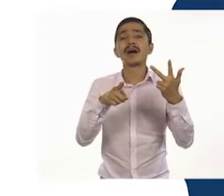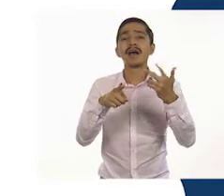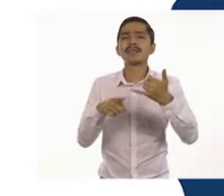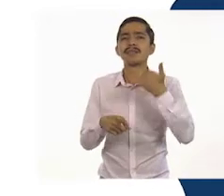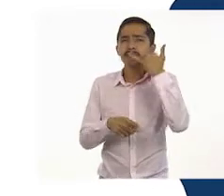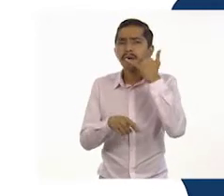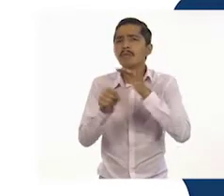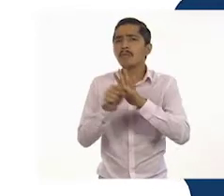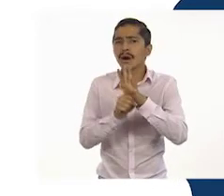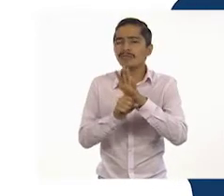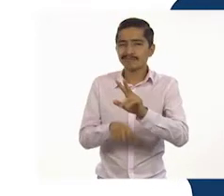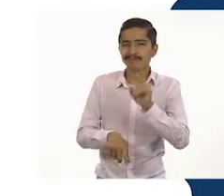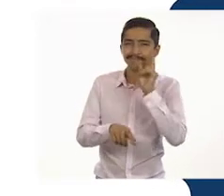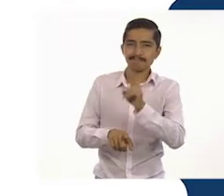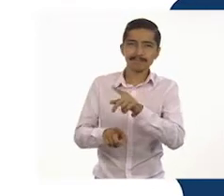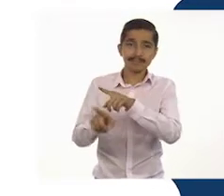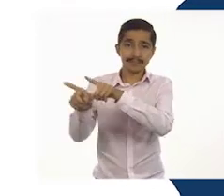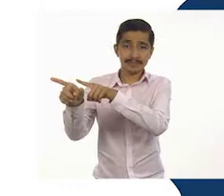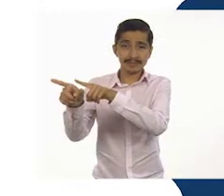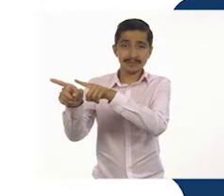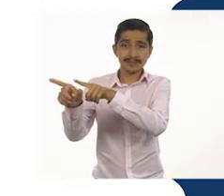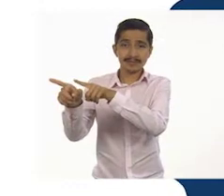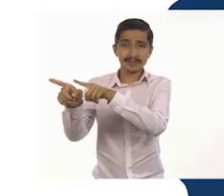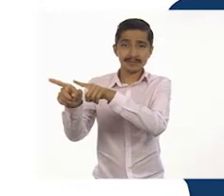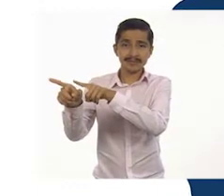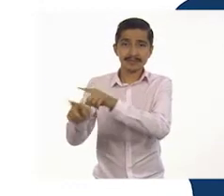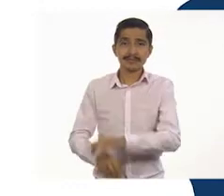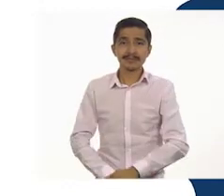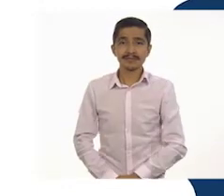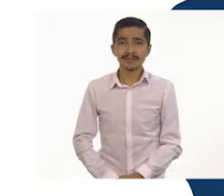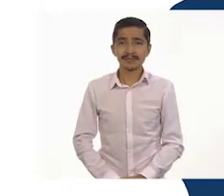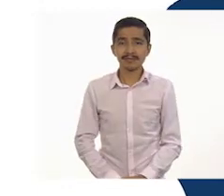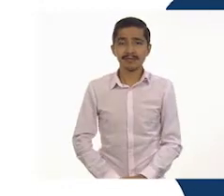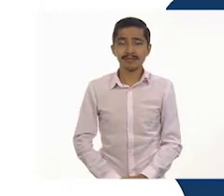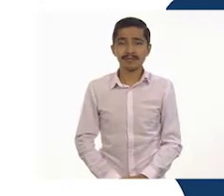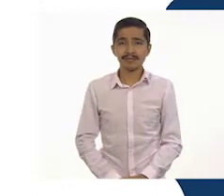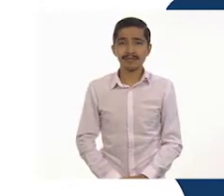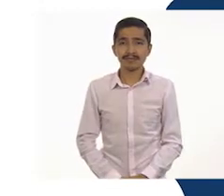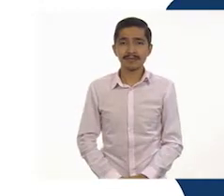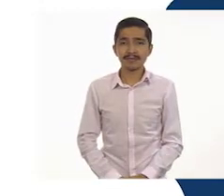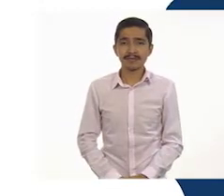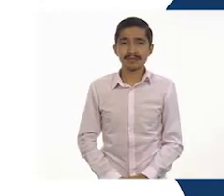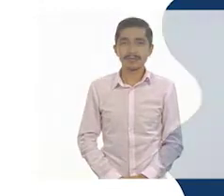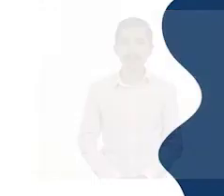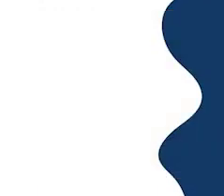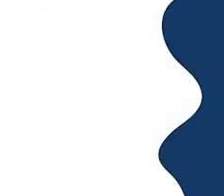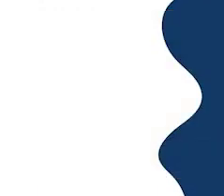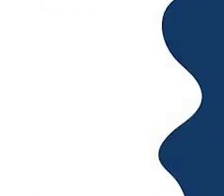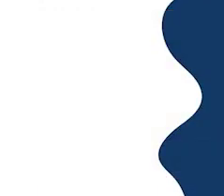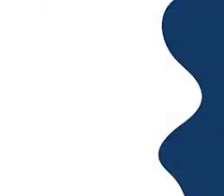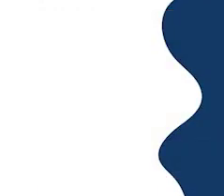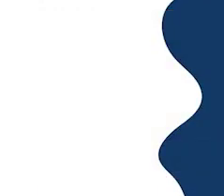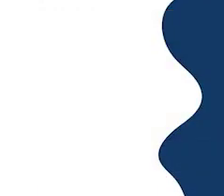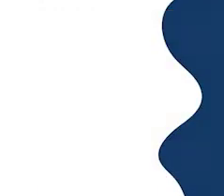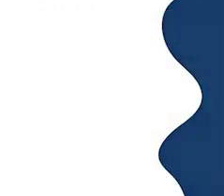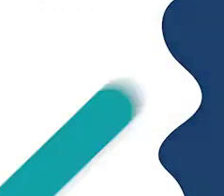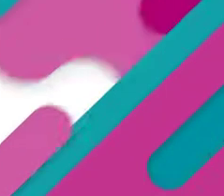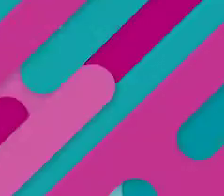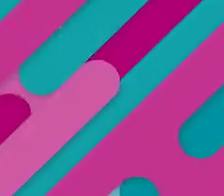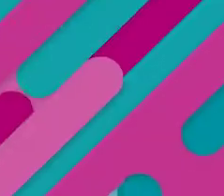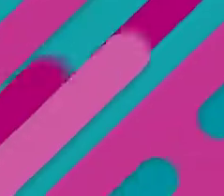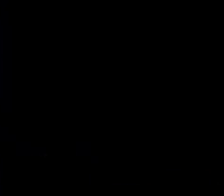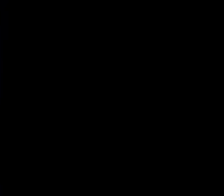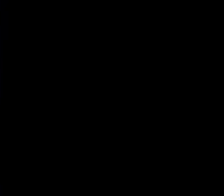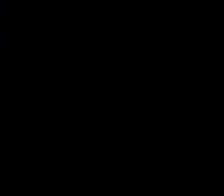teléfono 555-4172-0413. Cien líneas.